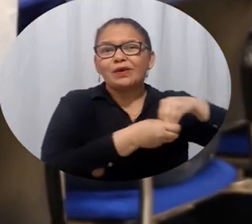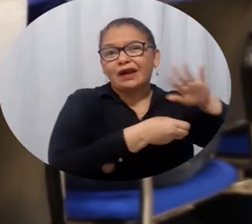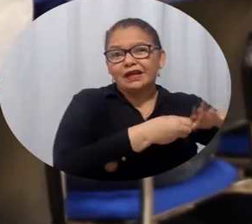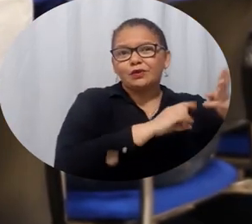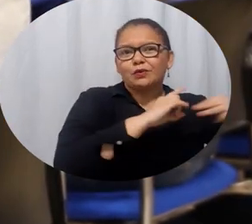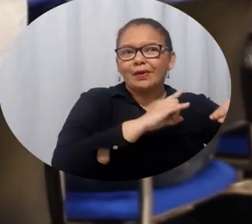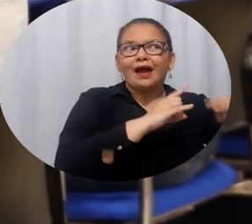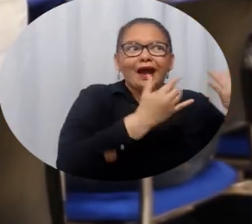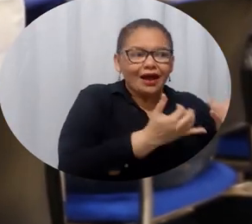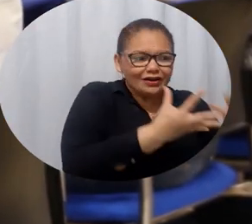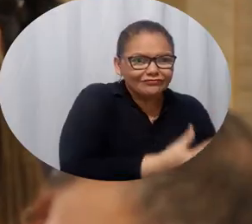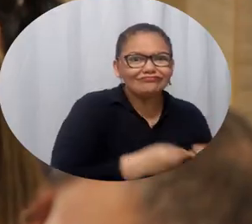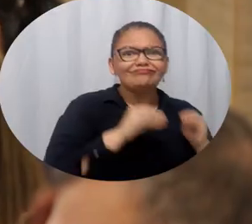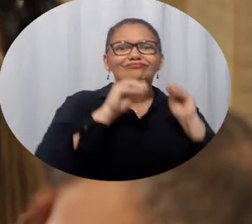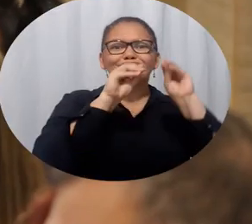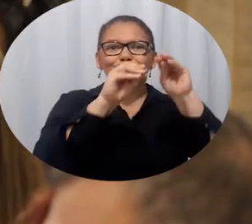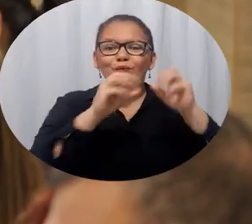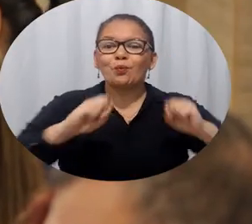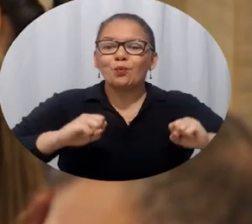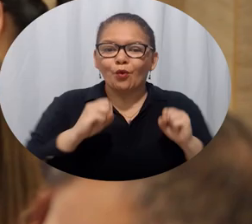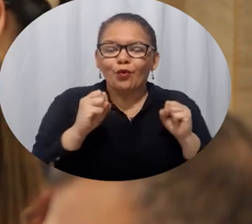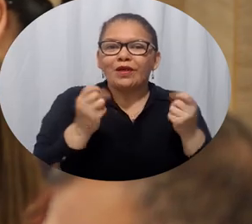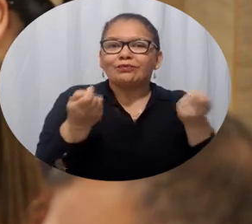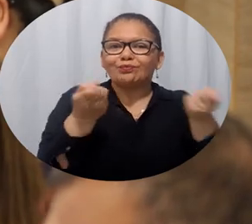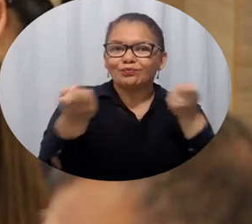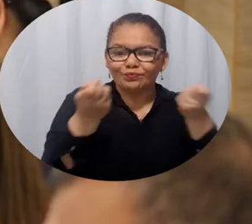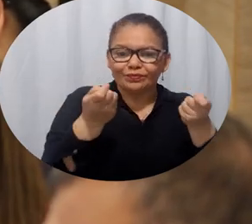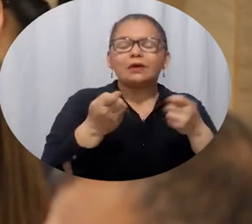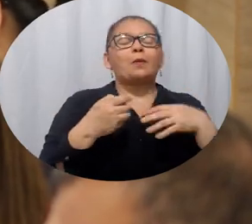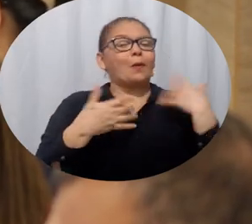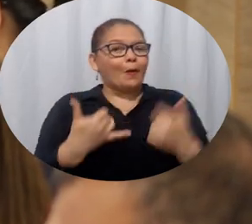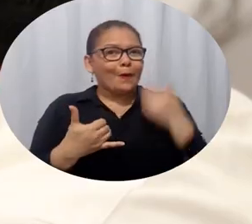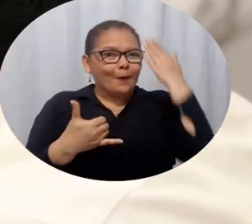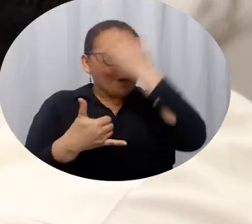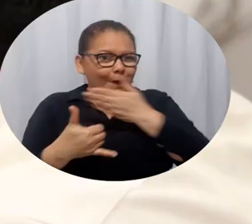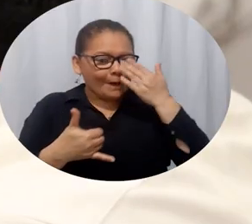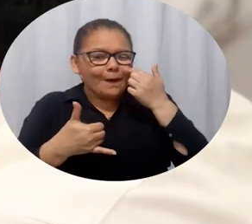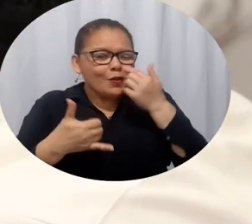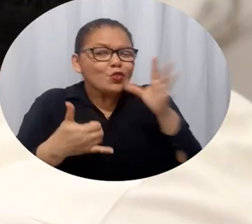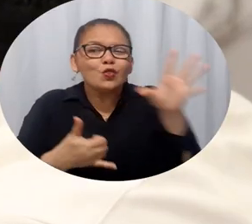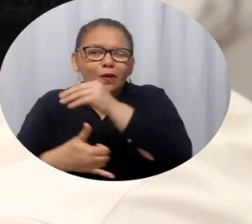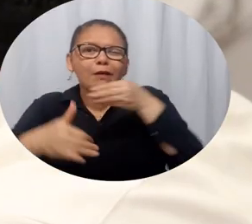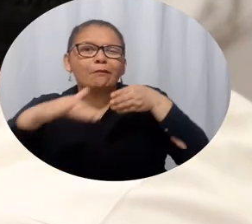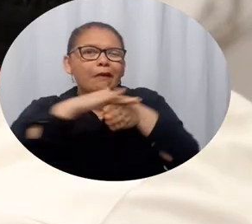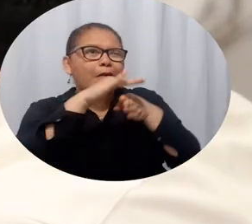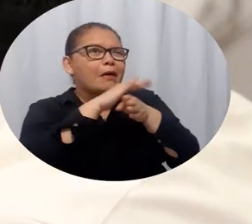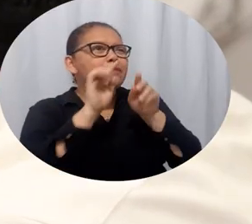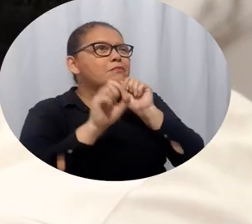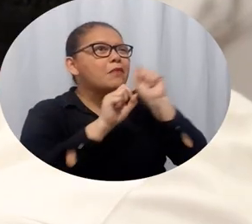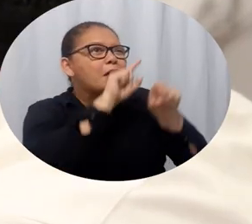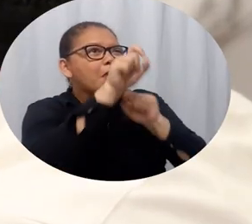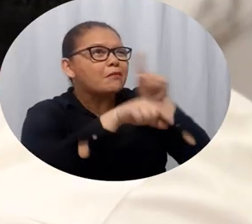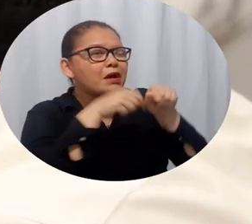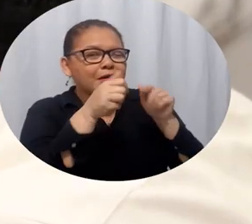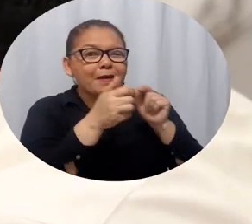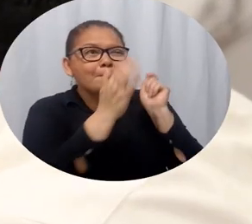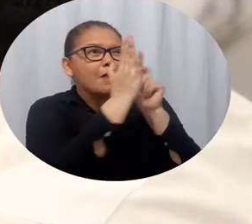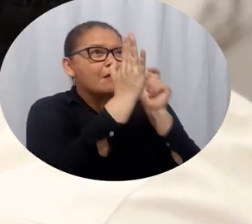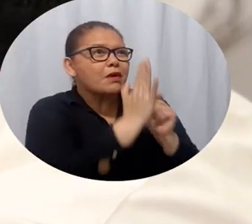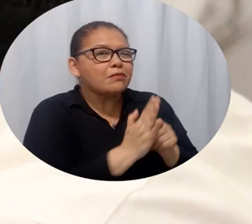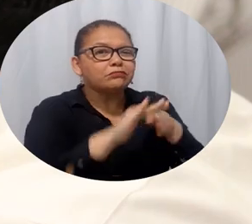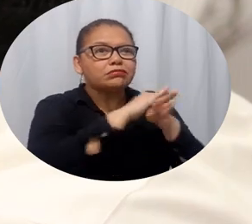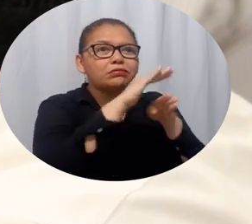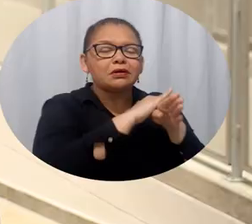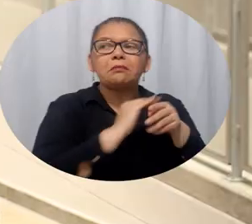hoy la prueba de fuego, porque estamos entrando todos al tiempo a hacer las mismas preguntas, cada uno en su región, y vemos cómo el sistema está